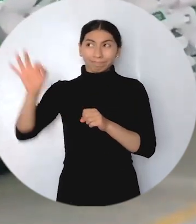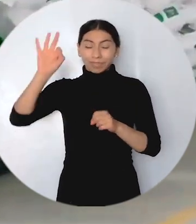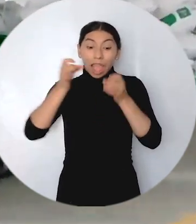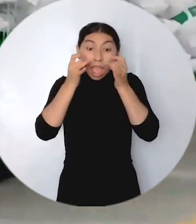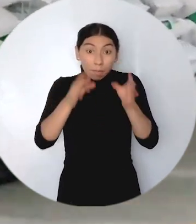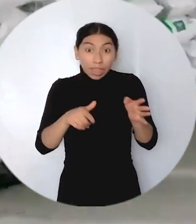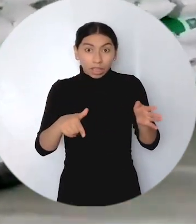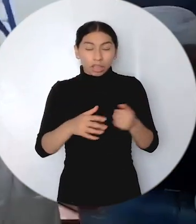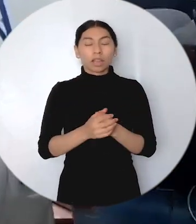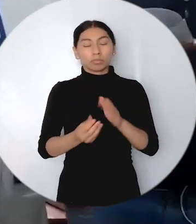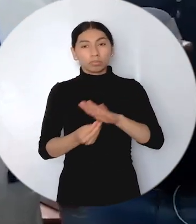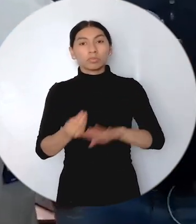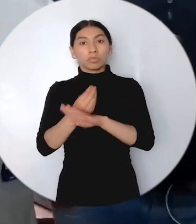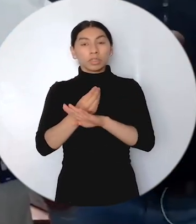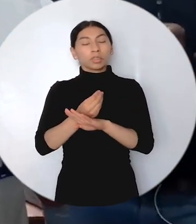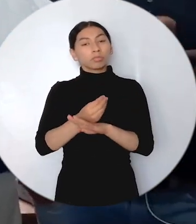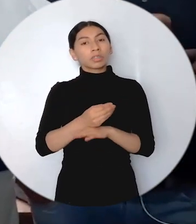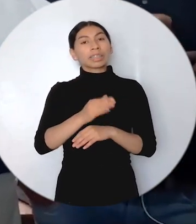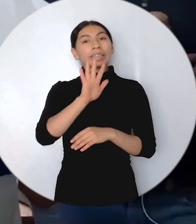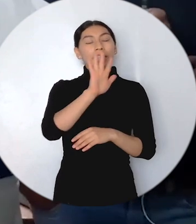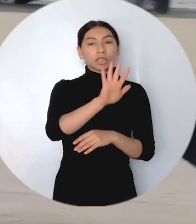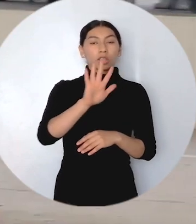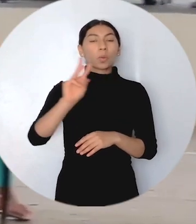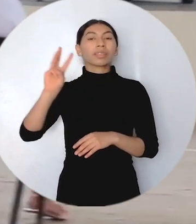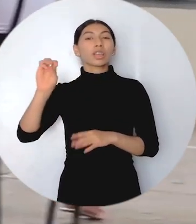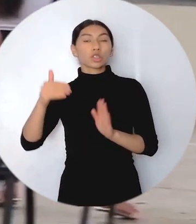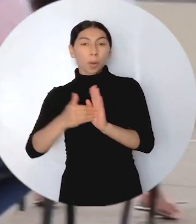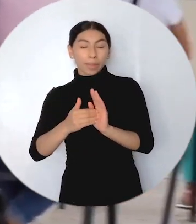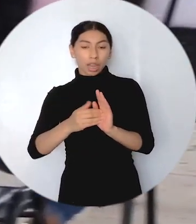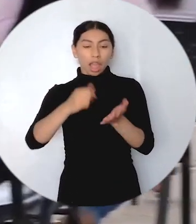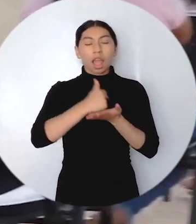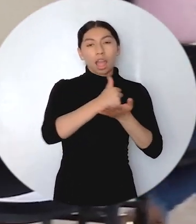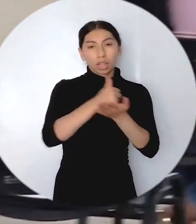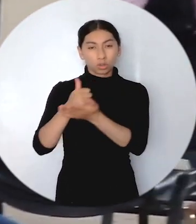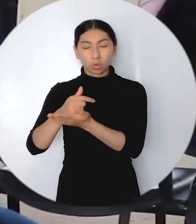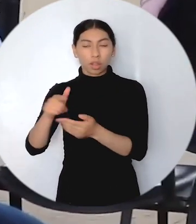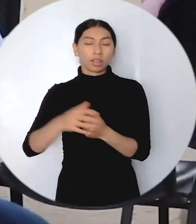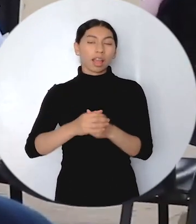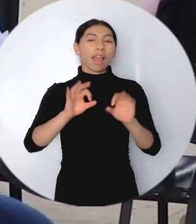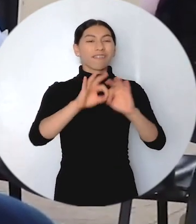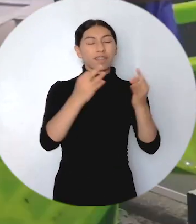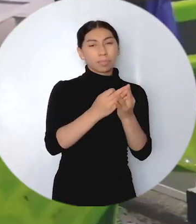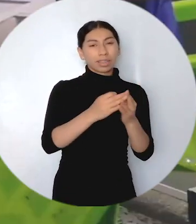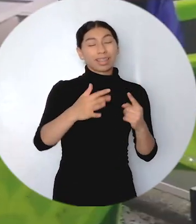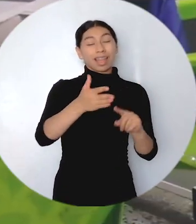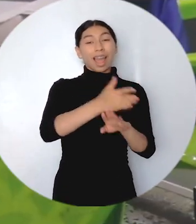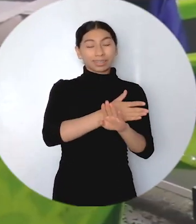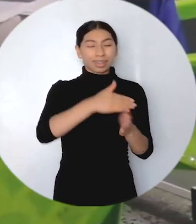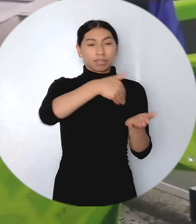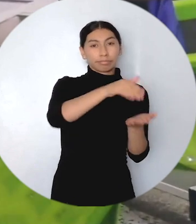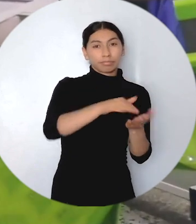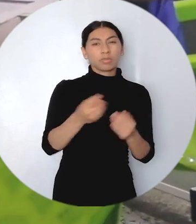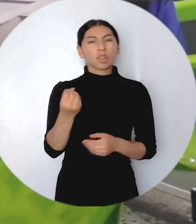COVID-19, la unidad reportó 558 mil 242 giros a hogares víctimas de desplazamiento forzado